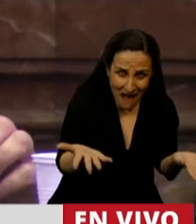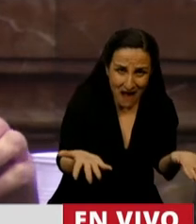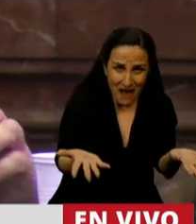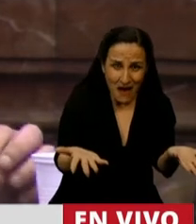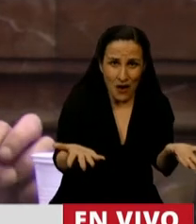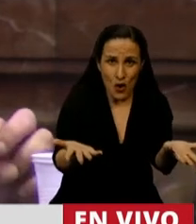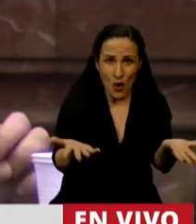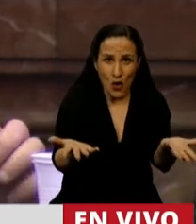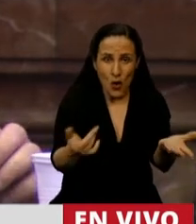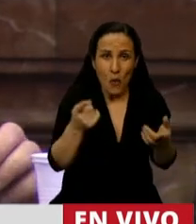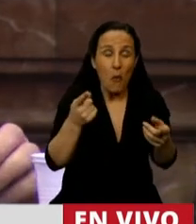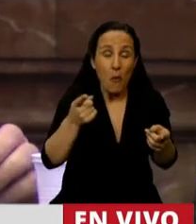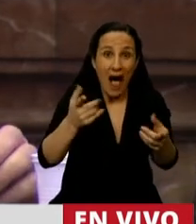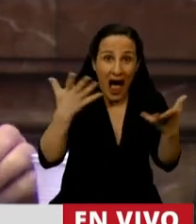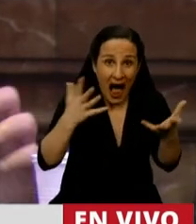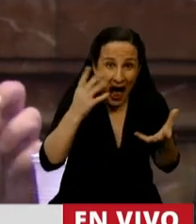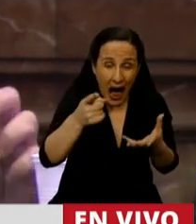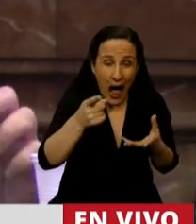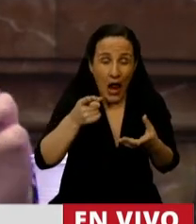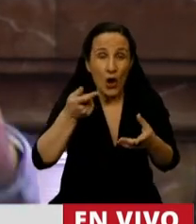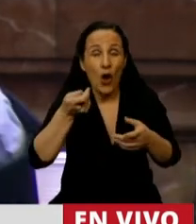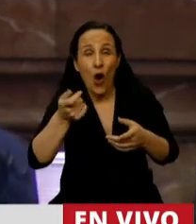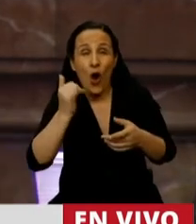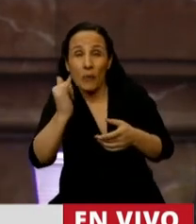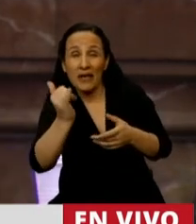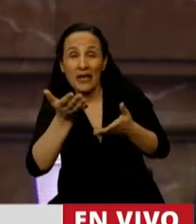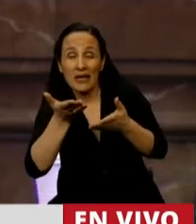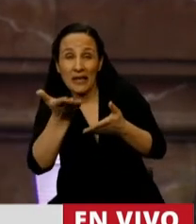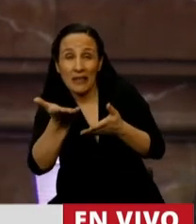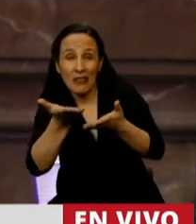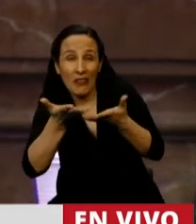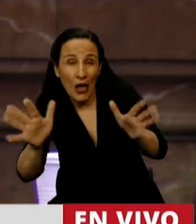¿Van a amañarlos o les van a pedir la renuncia?